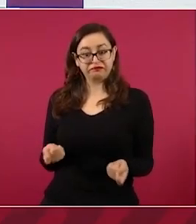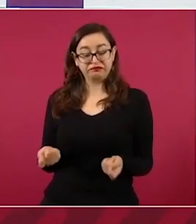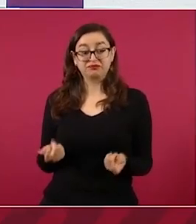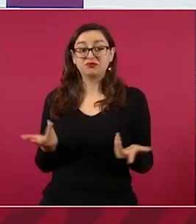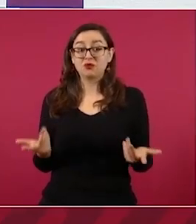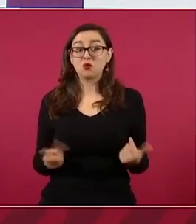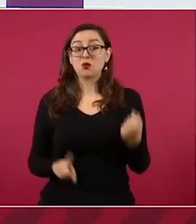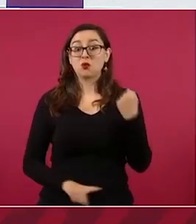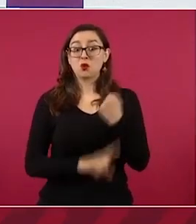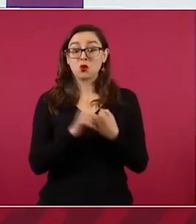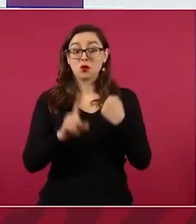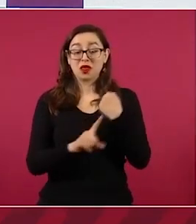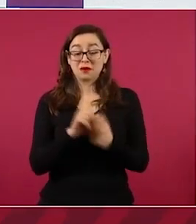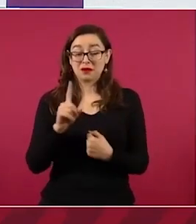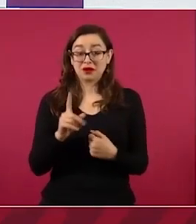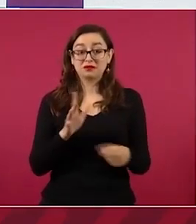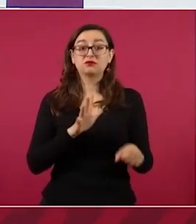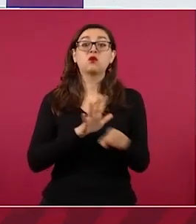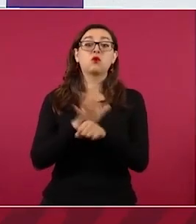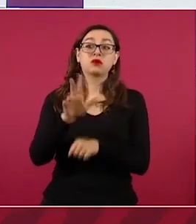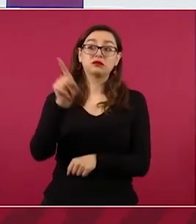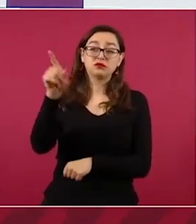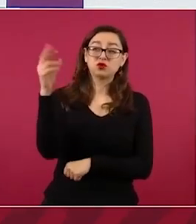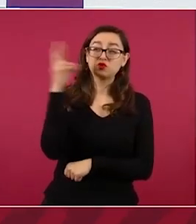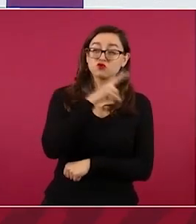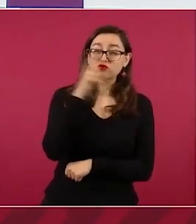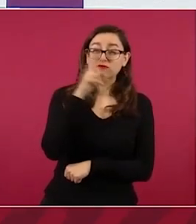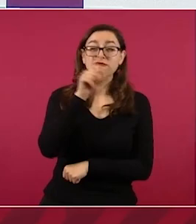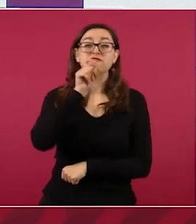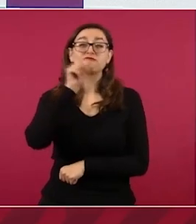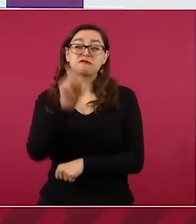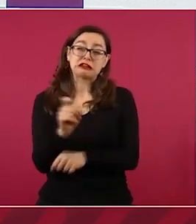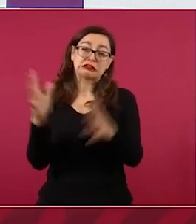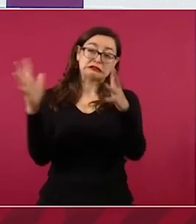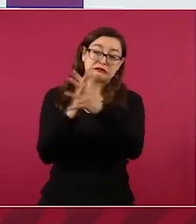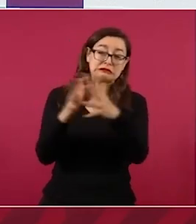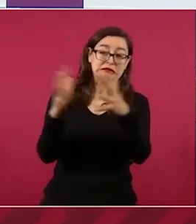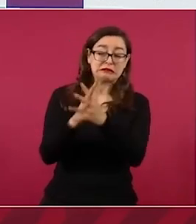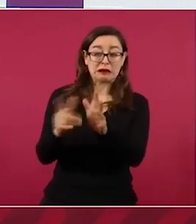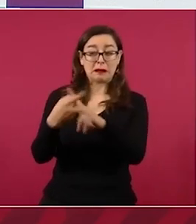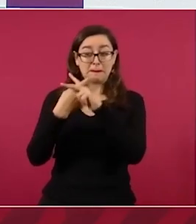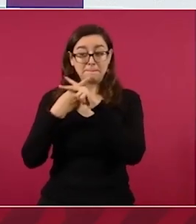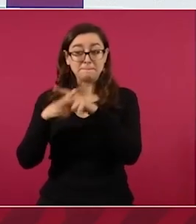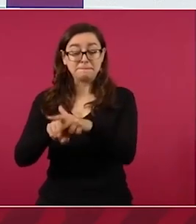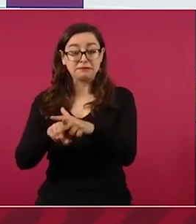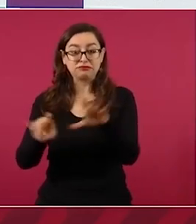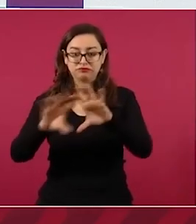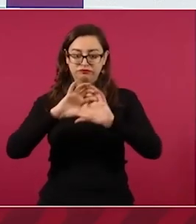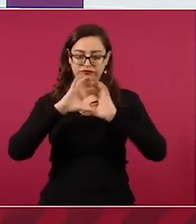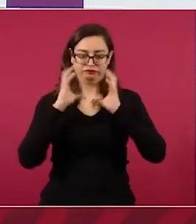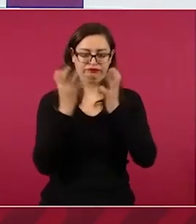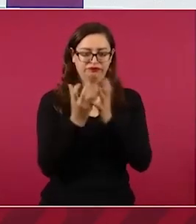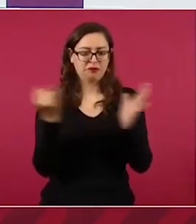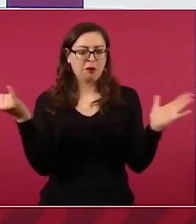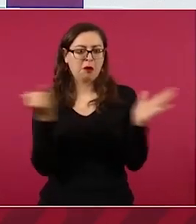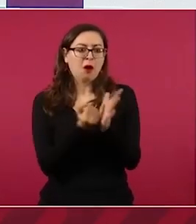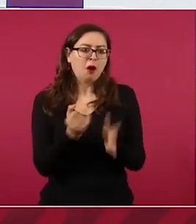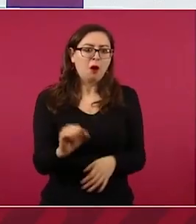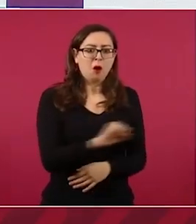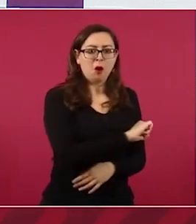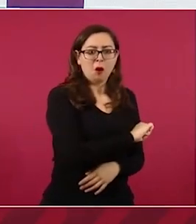mundial por la guerra de Rusia con Ucrania, decidimos que como aumentaba el precio